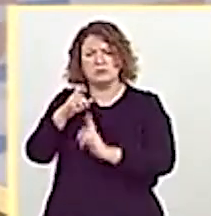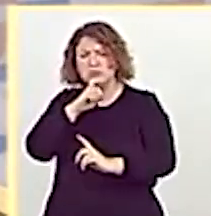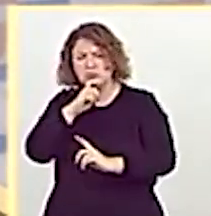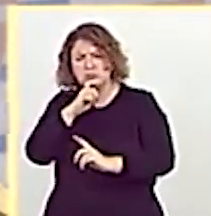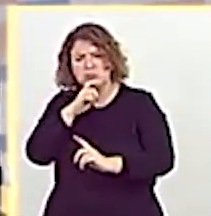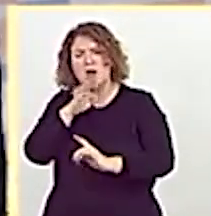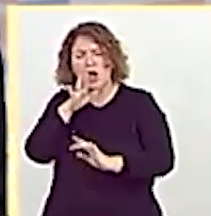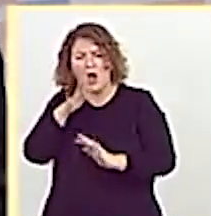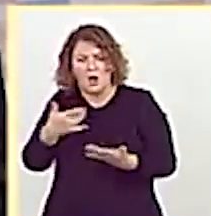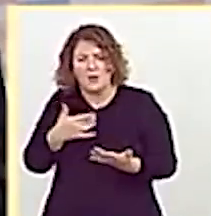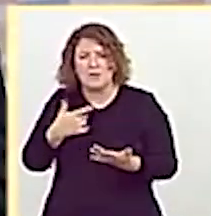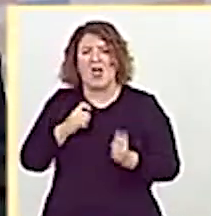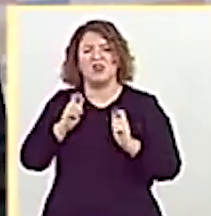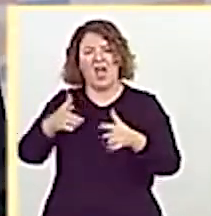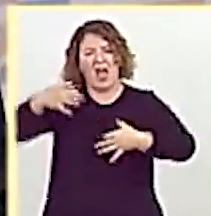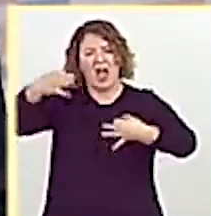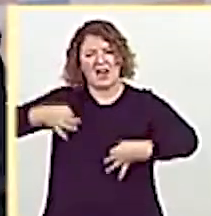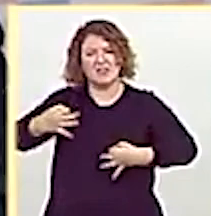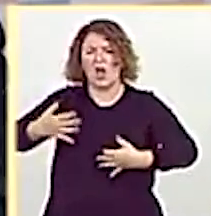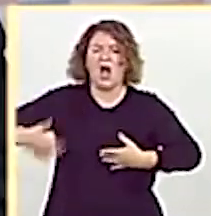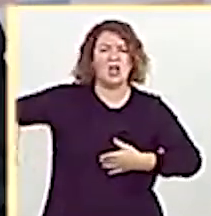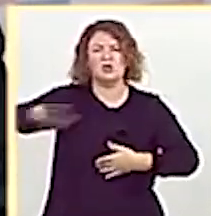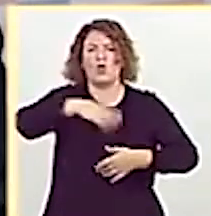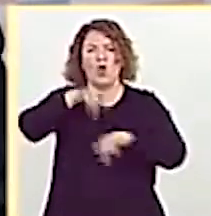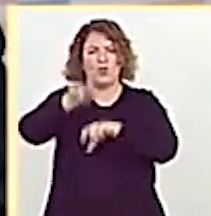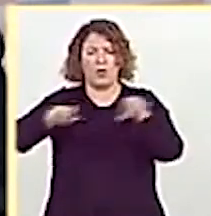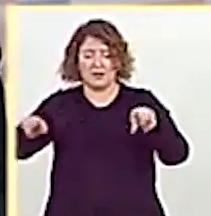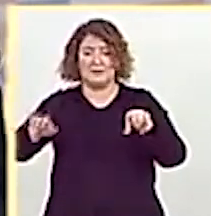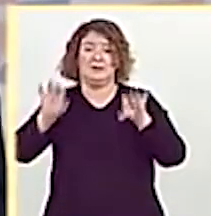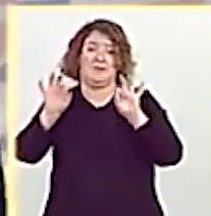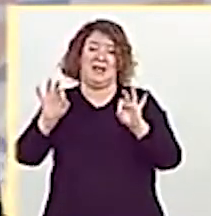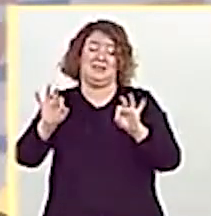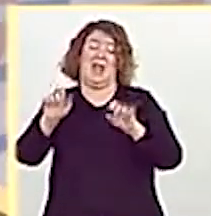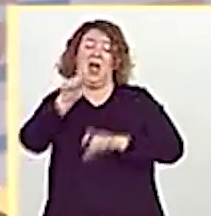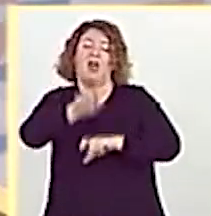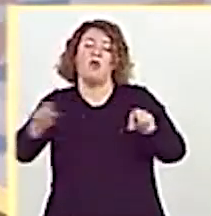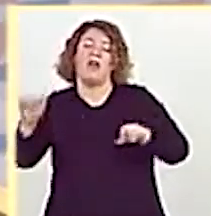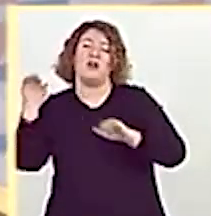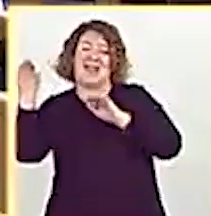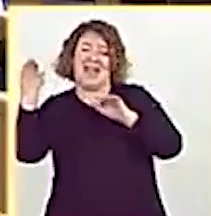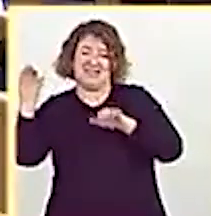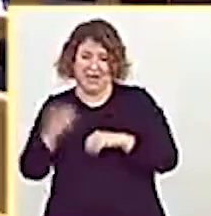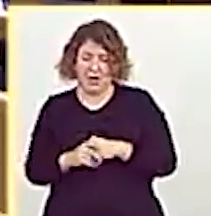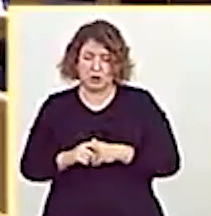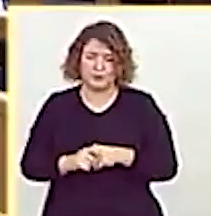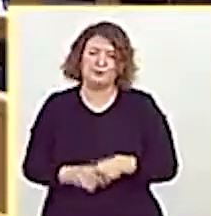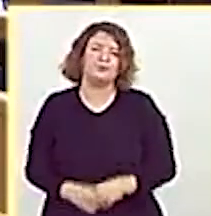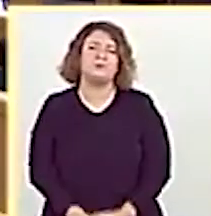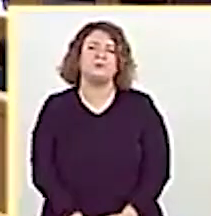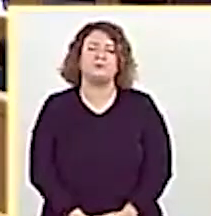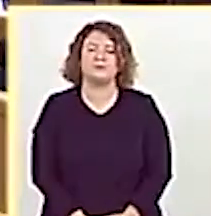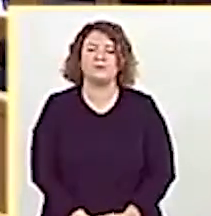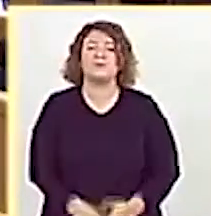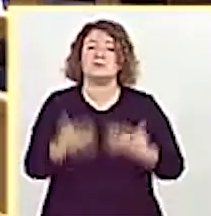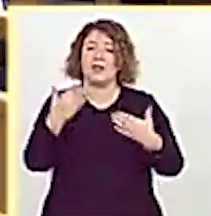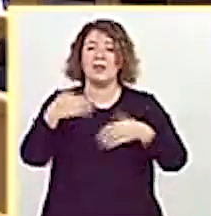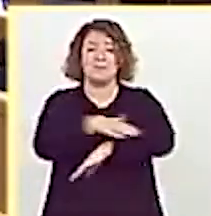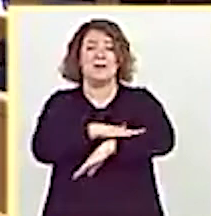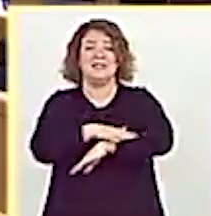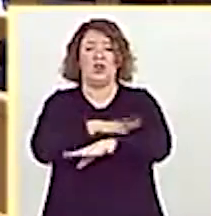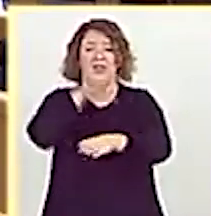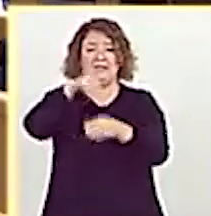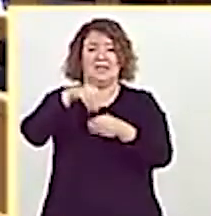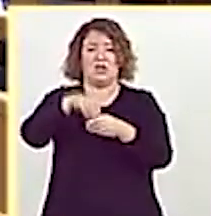garantizar y prestar un servicio al conjunto de los ciudadanos y, en este caso, de los ciudadanos extranjeros. Gracias, señor ministro de Interior.